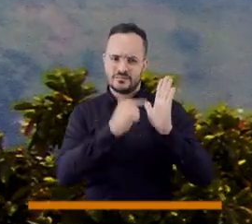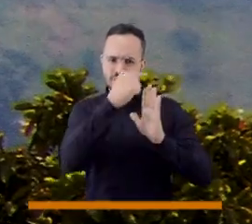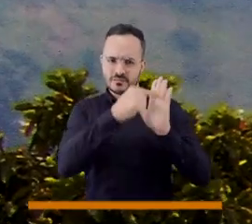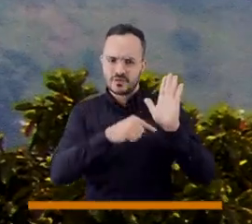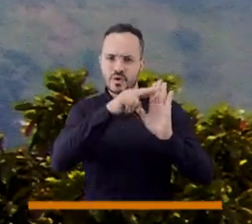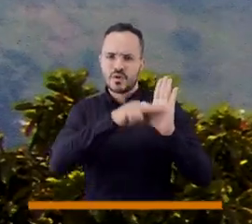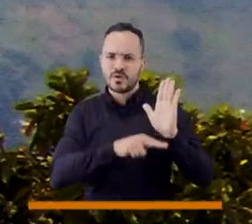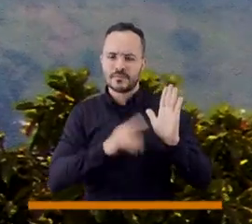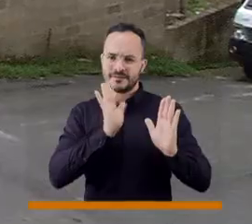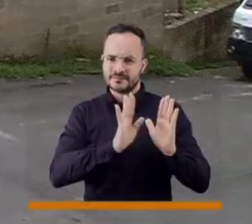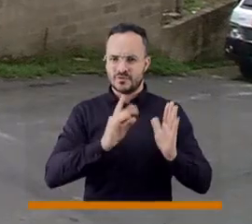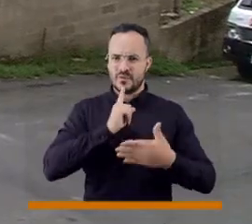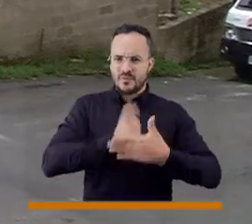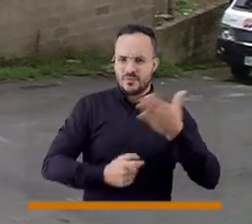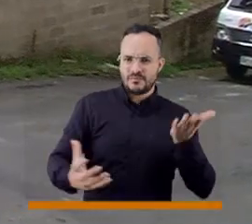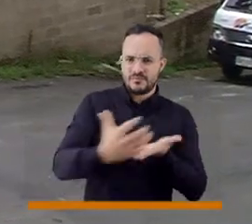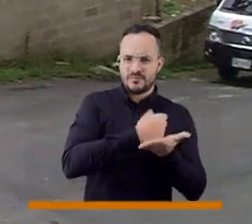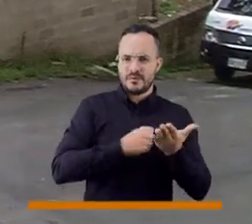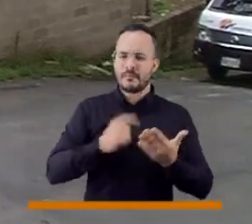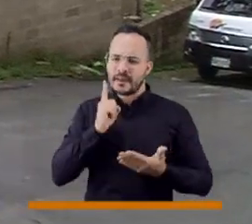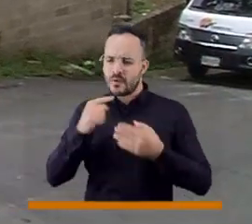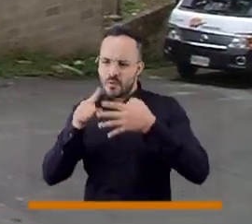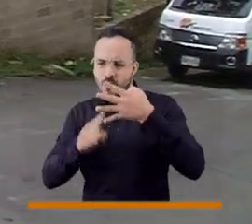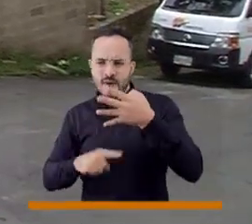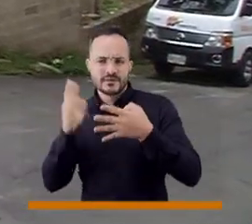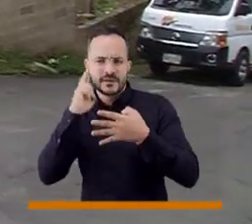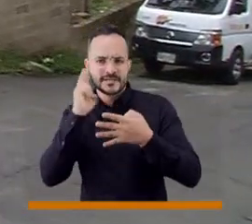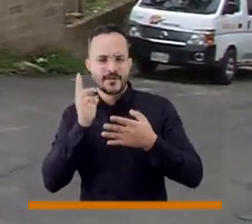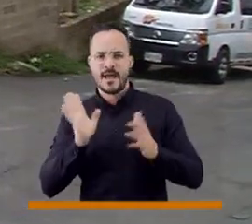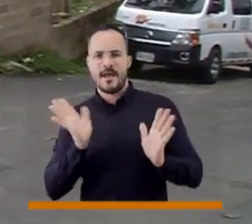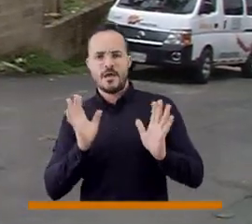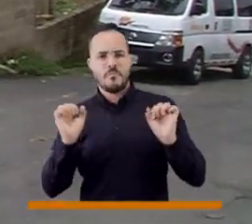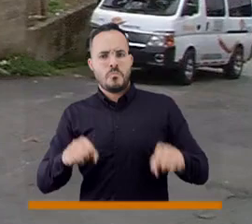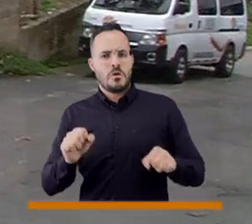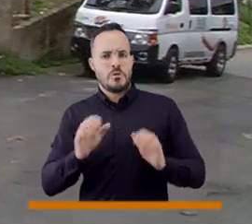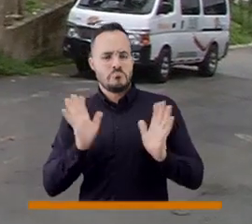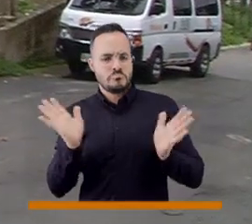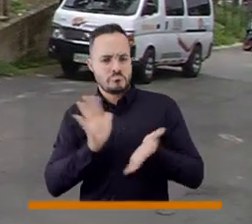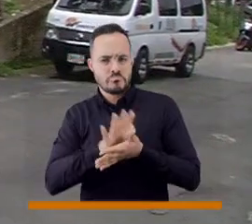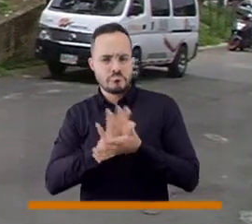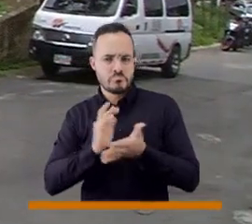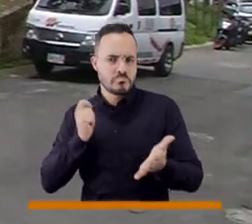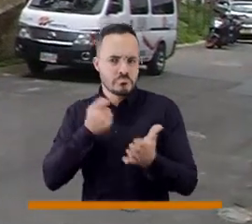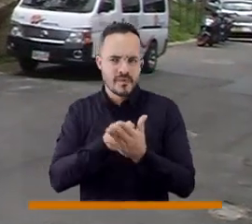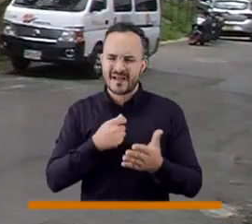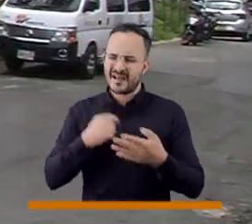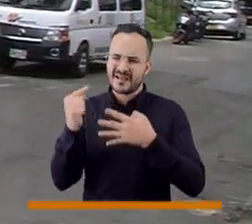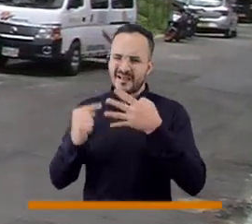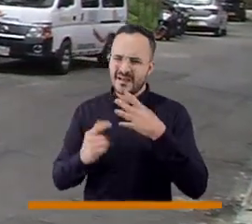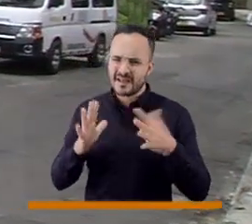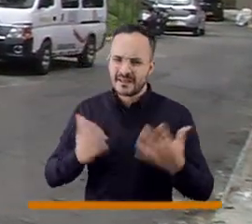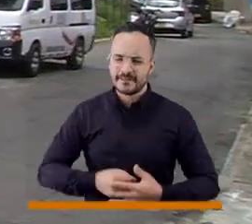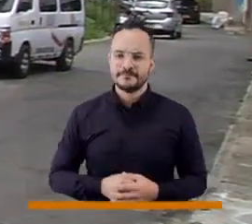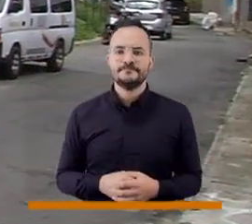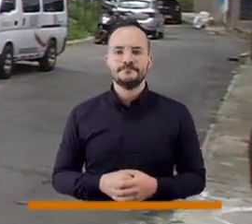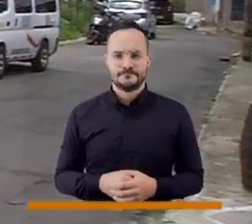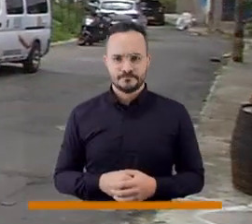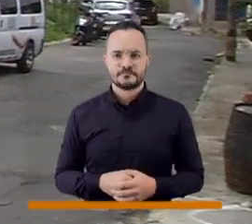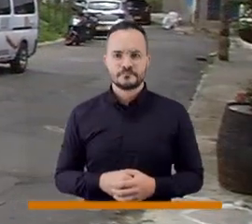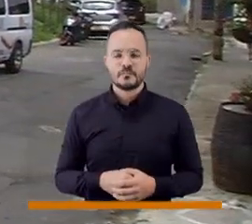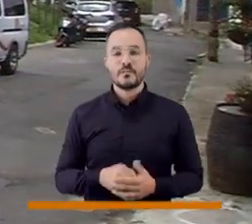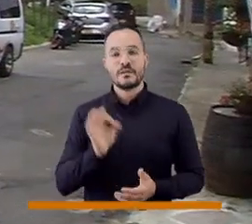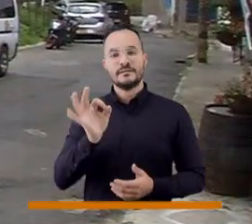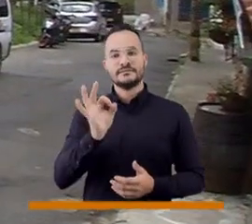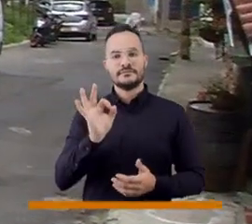Estatuto Tributario de Medellín. Recordemos, ¿cuáles son esos cuatro motivos que le permiten al ciudadano acceder a esos beneficios?